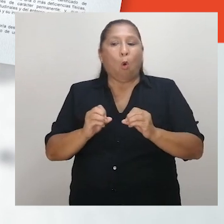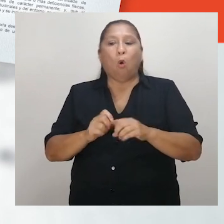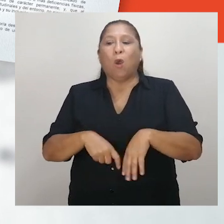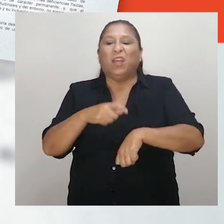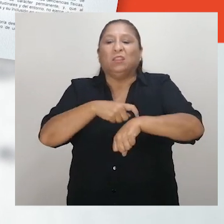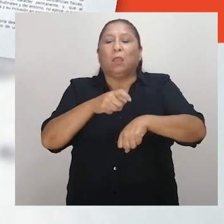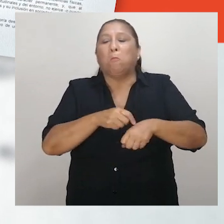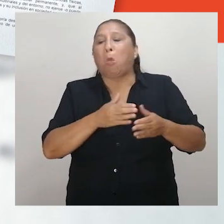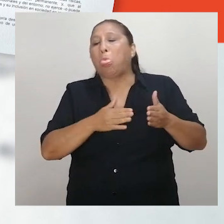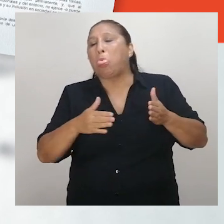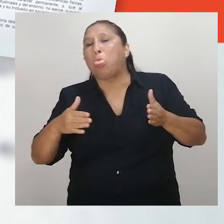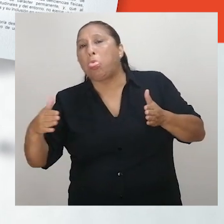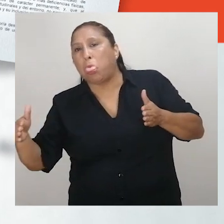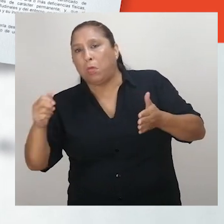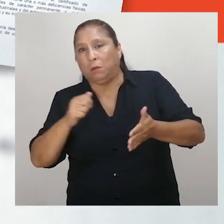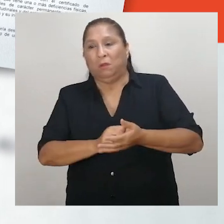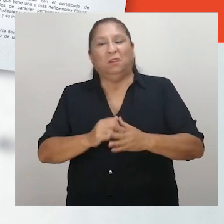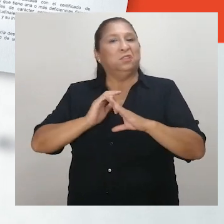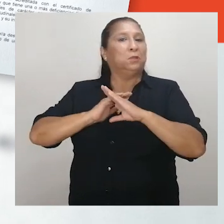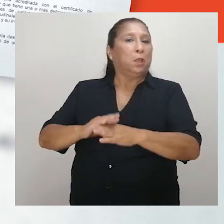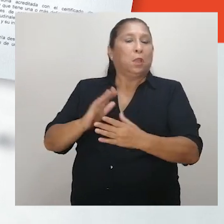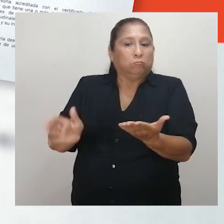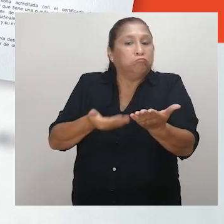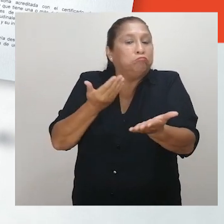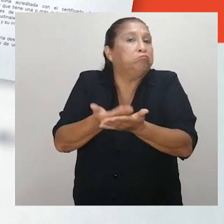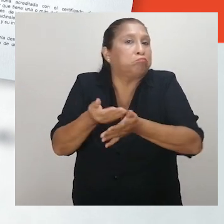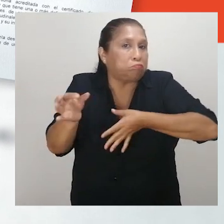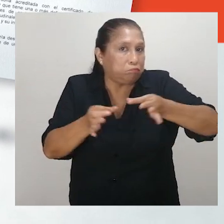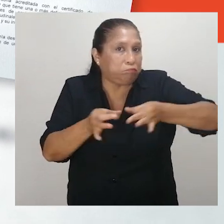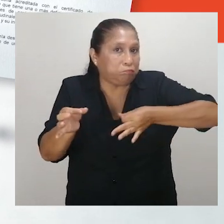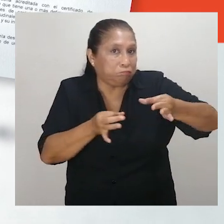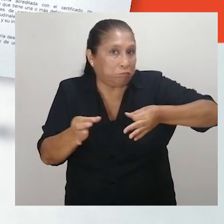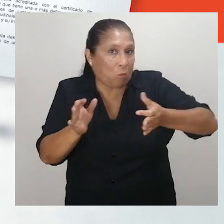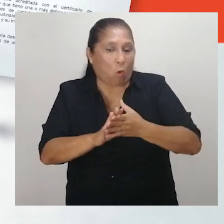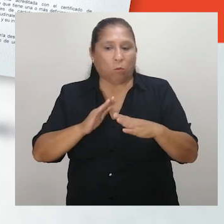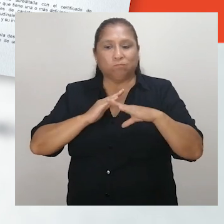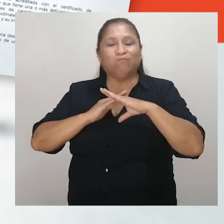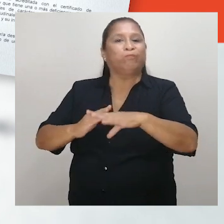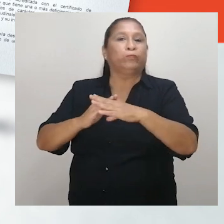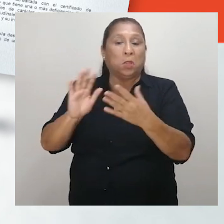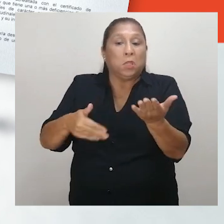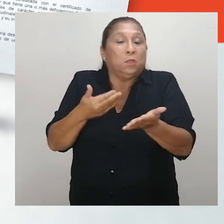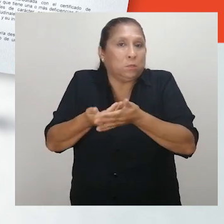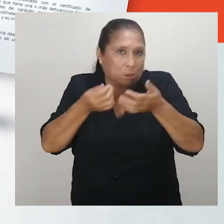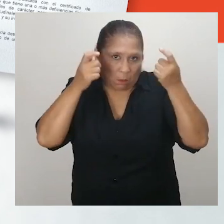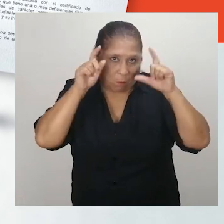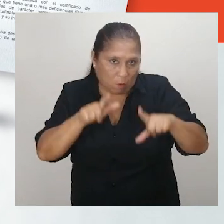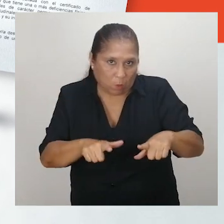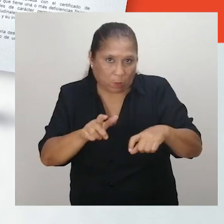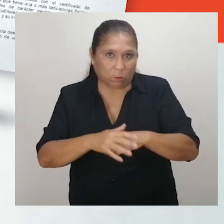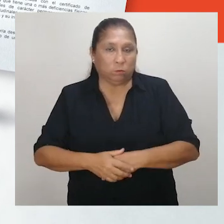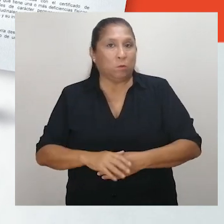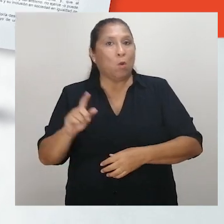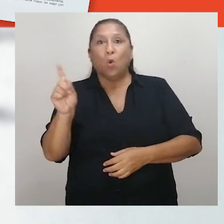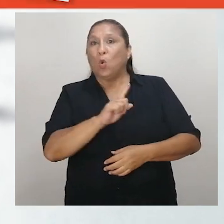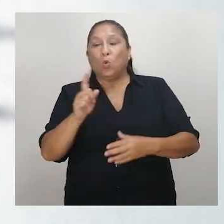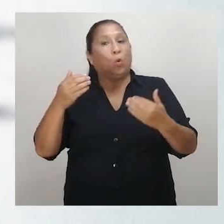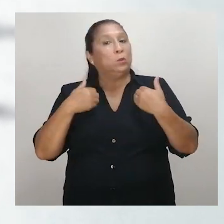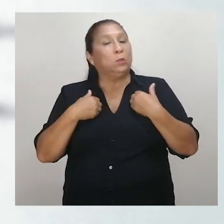señalado o dilata su proceso. Se niega a sustentar sus posiciones o entorpece llegar a un acuerdo.